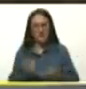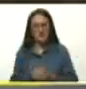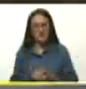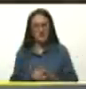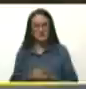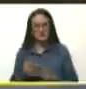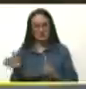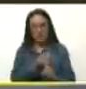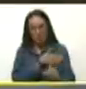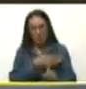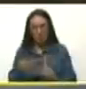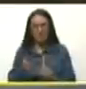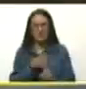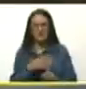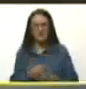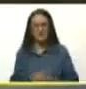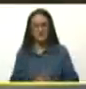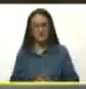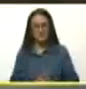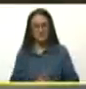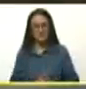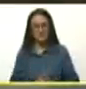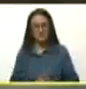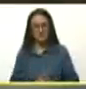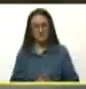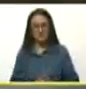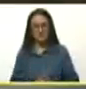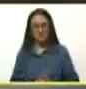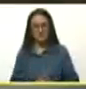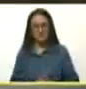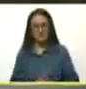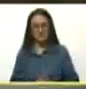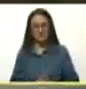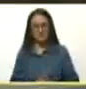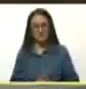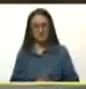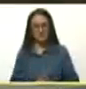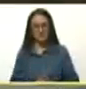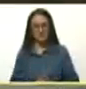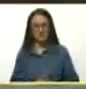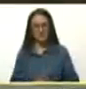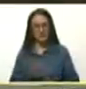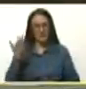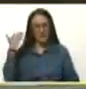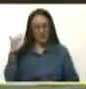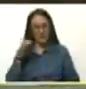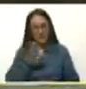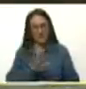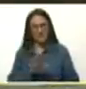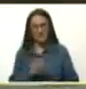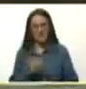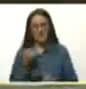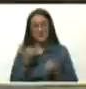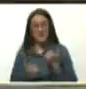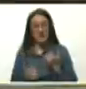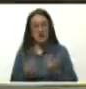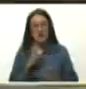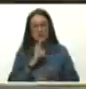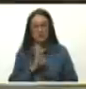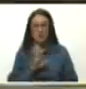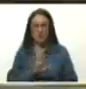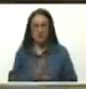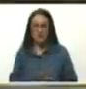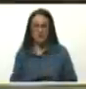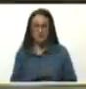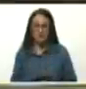torturados! Esto se mediatizó desde el principio y al final hubo estos resultados.